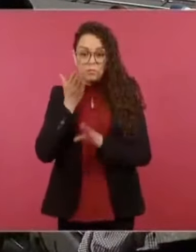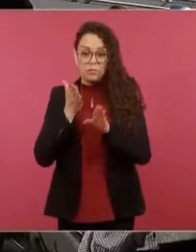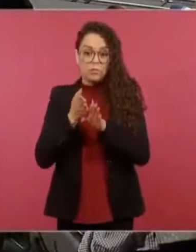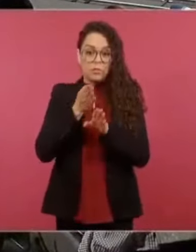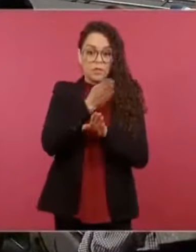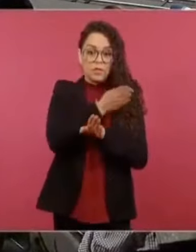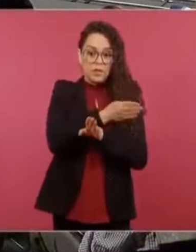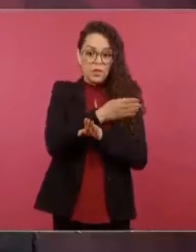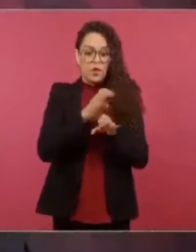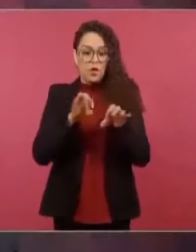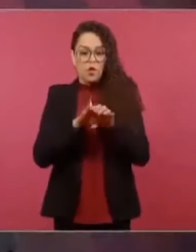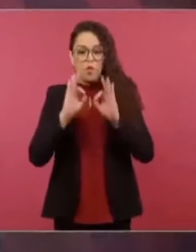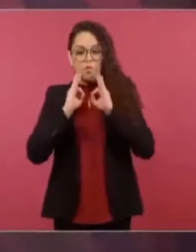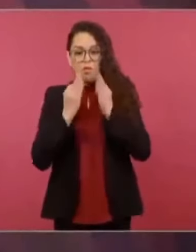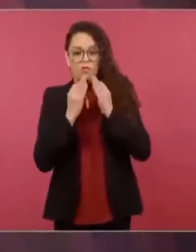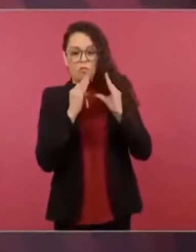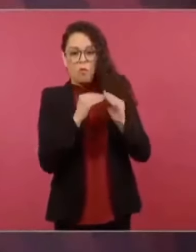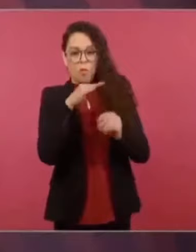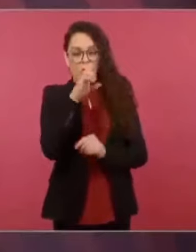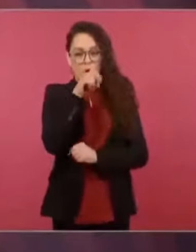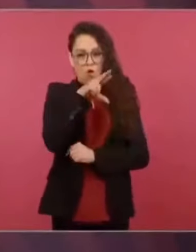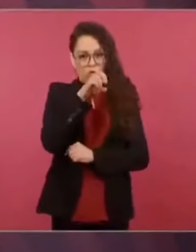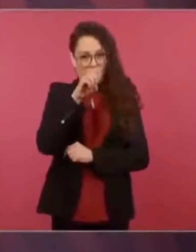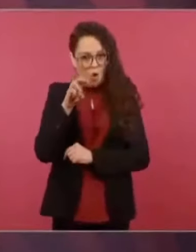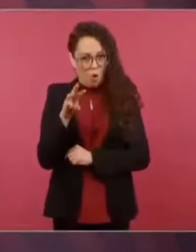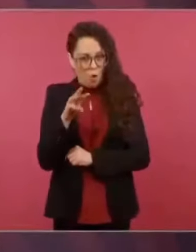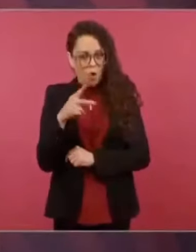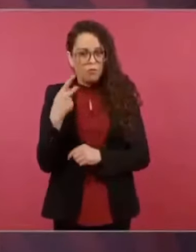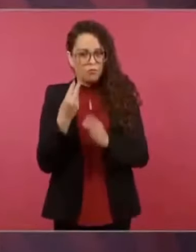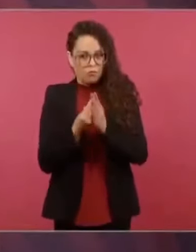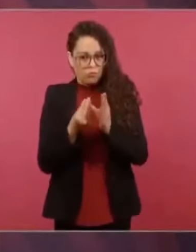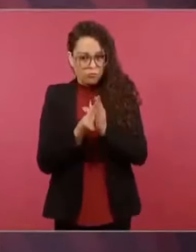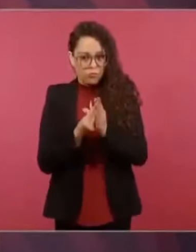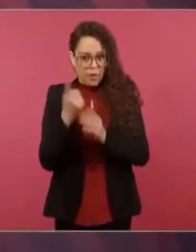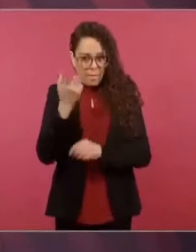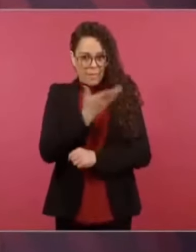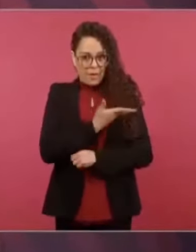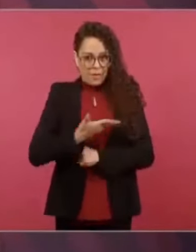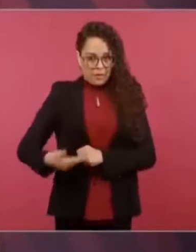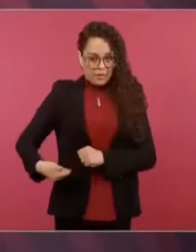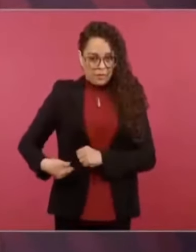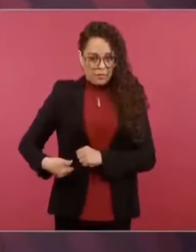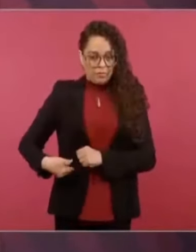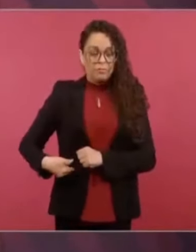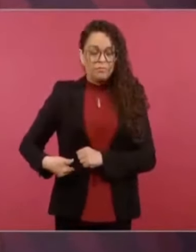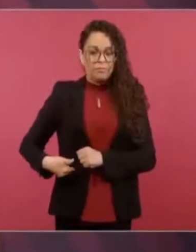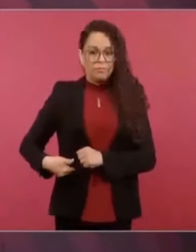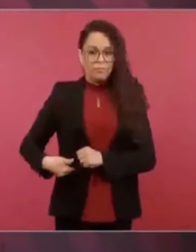del presidente Monroe, que